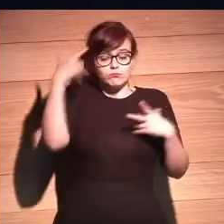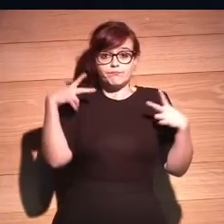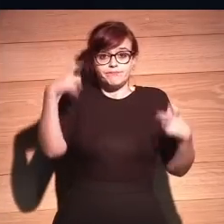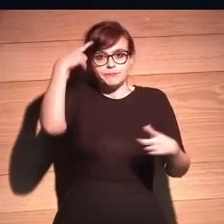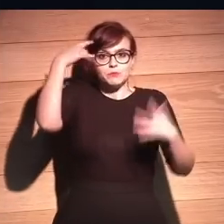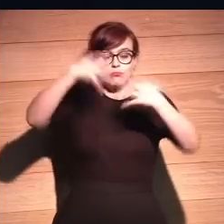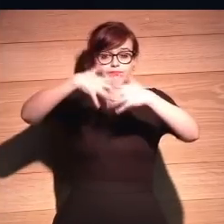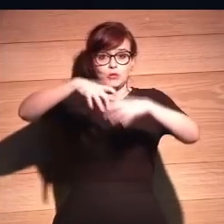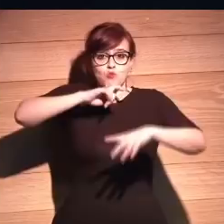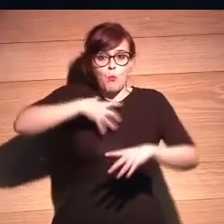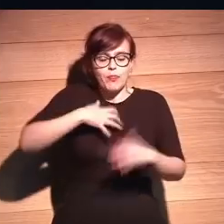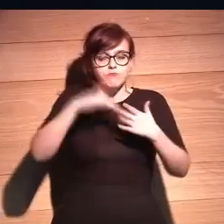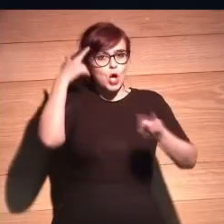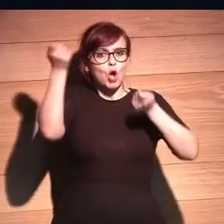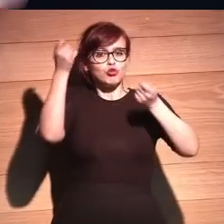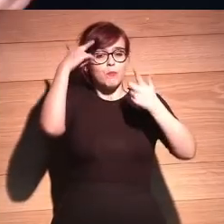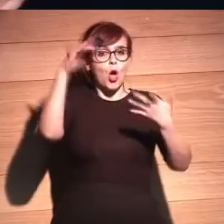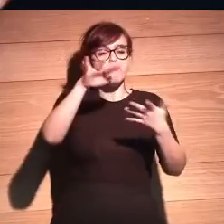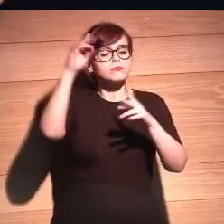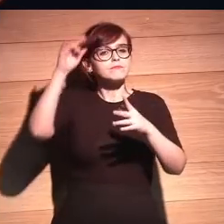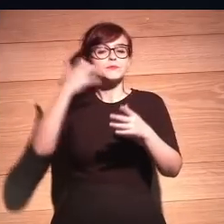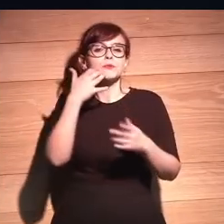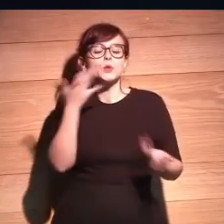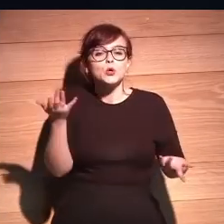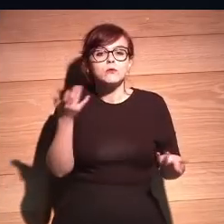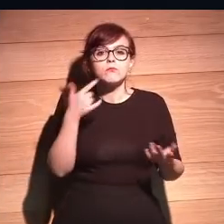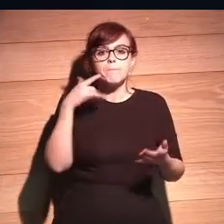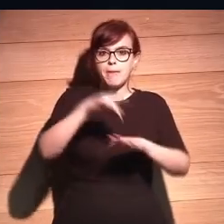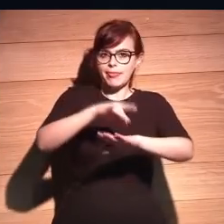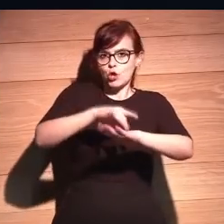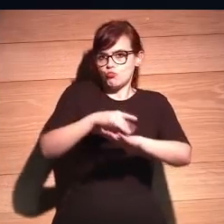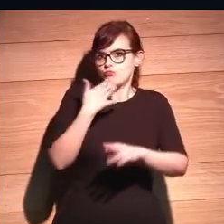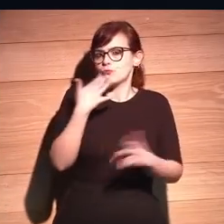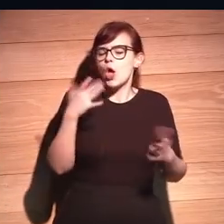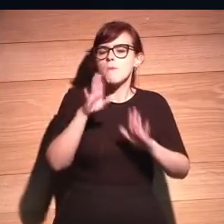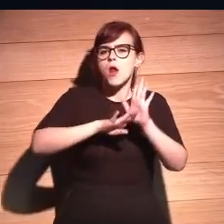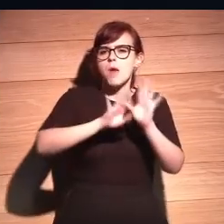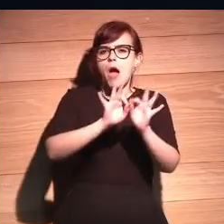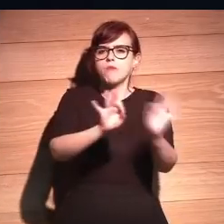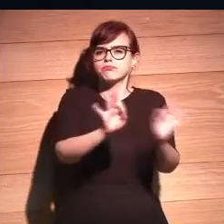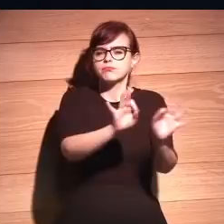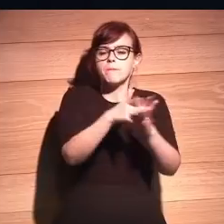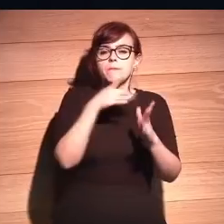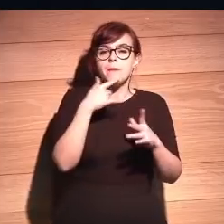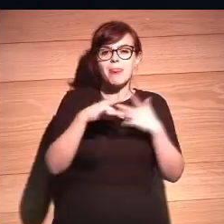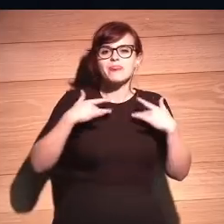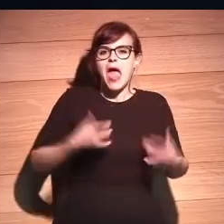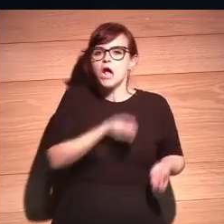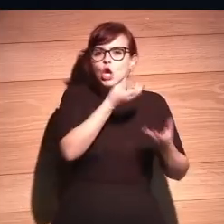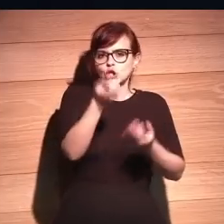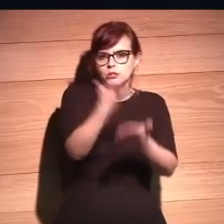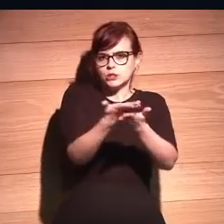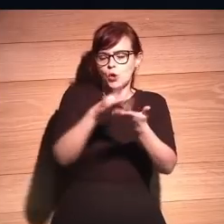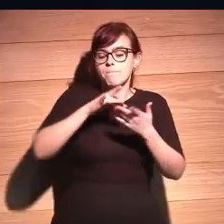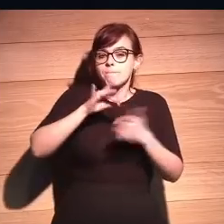No sé si logro explicarme. Porque yo podría, por ejemplo, ser un médico y programar cada uno de los pasos para hacer un diagnóstico médico.